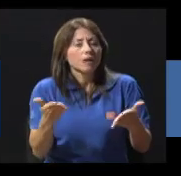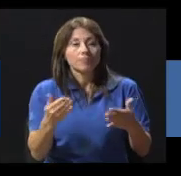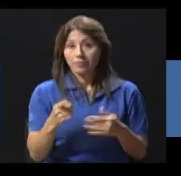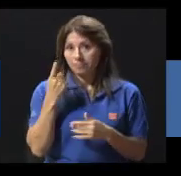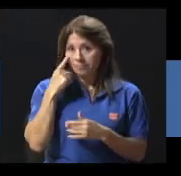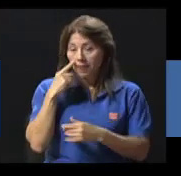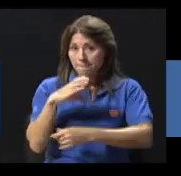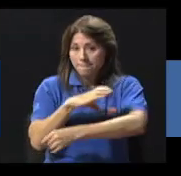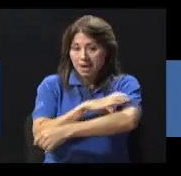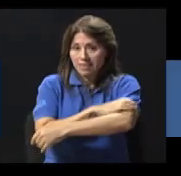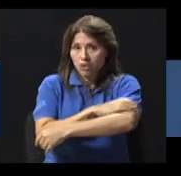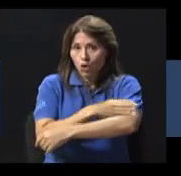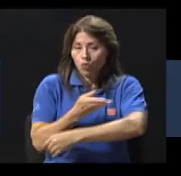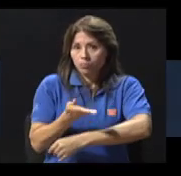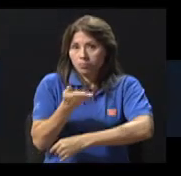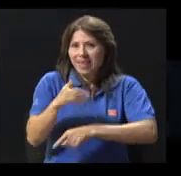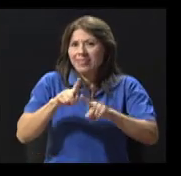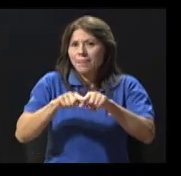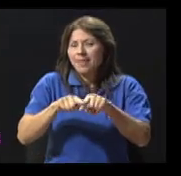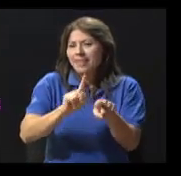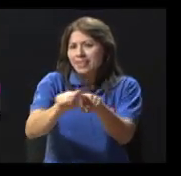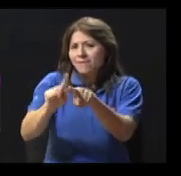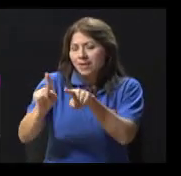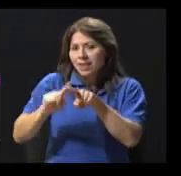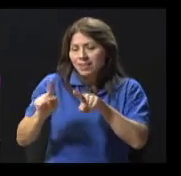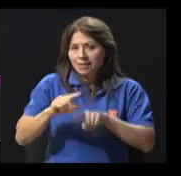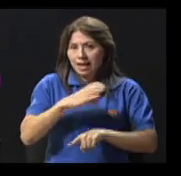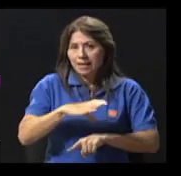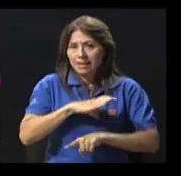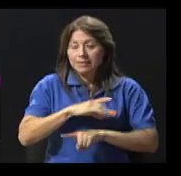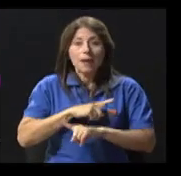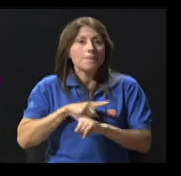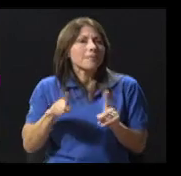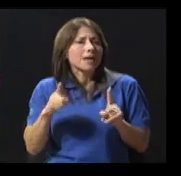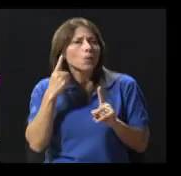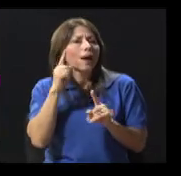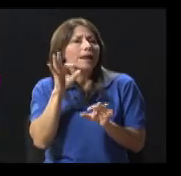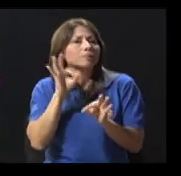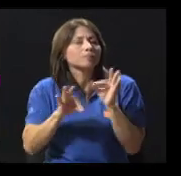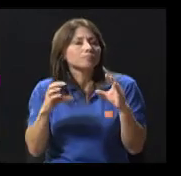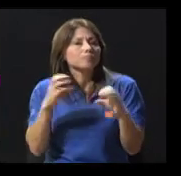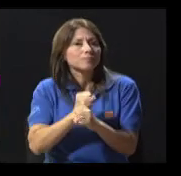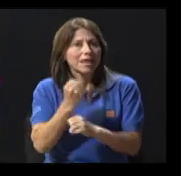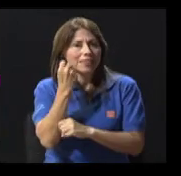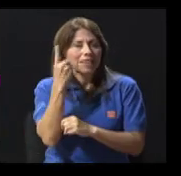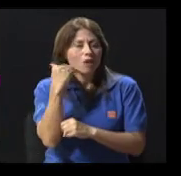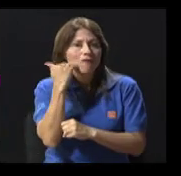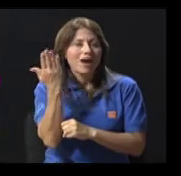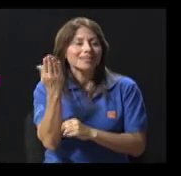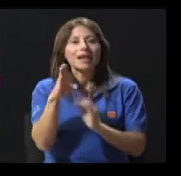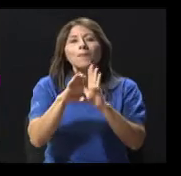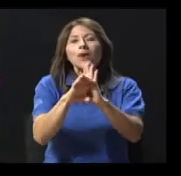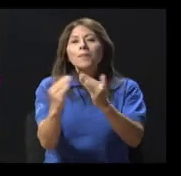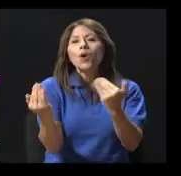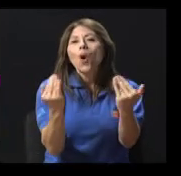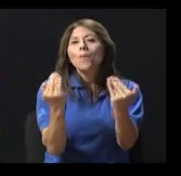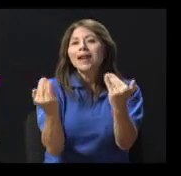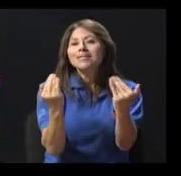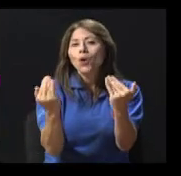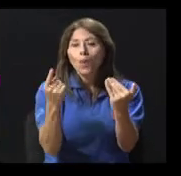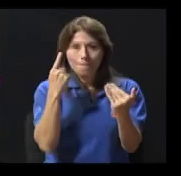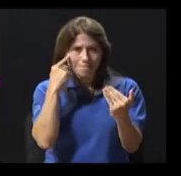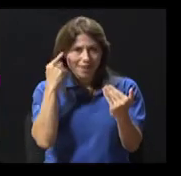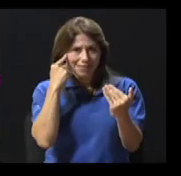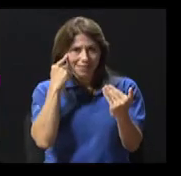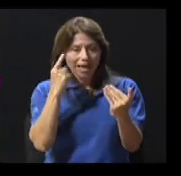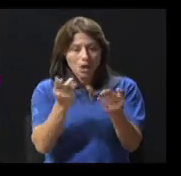muchos factores pero si uno quisiera simplificar al máximo para entenderlo más fácil es como pensar en un recipiente y su